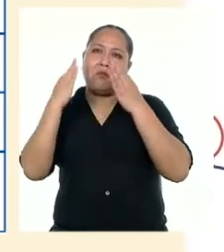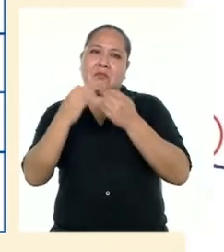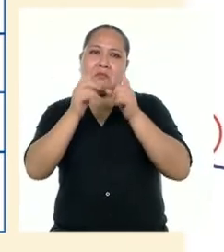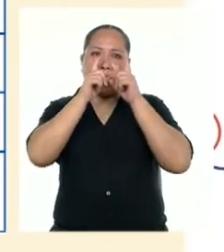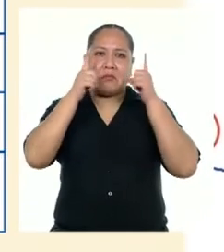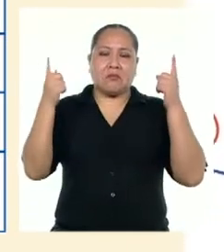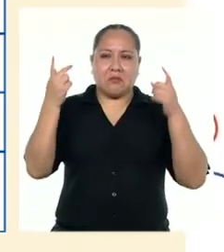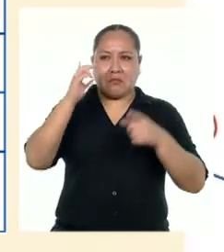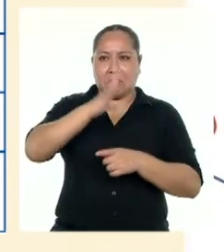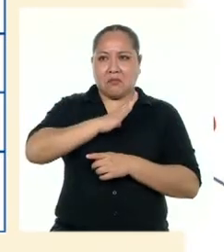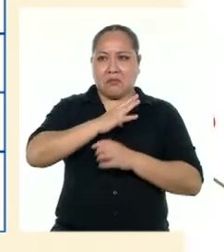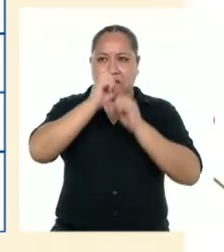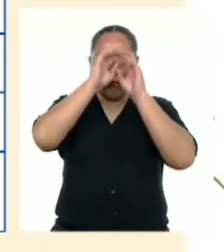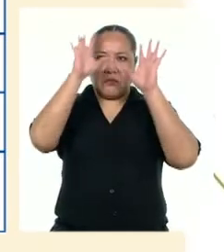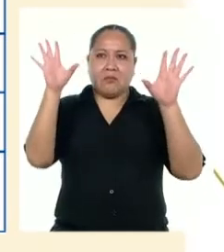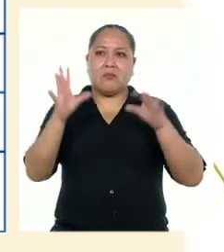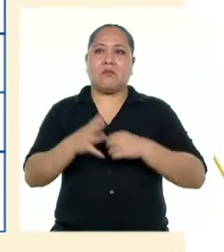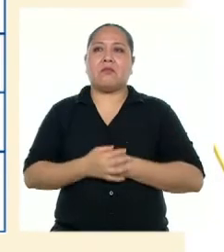y claro.